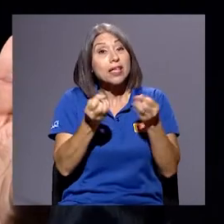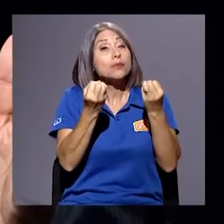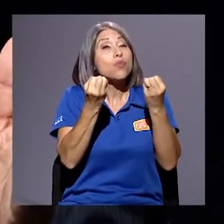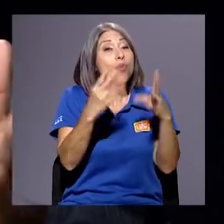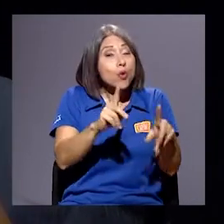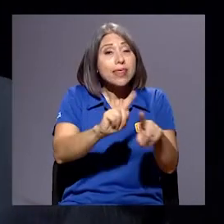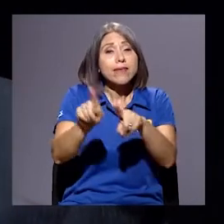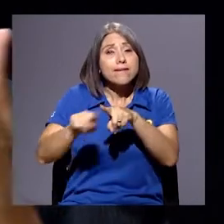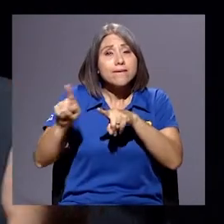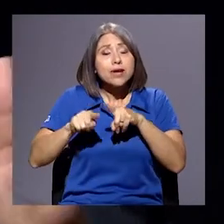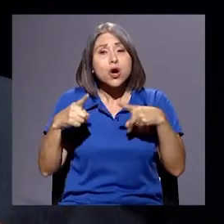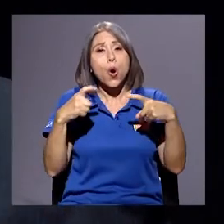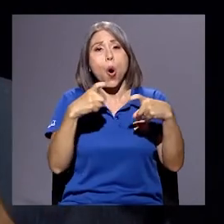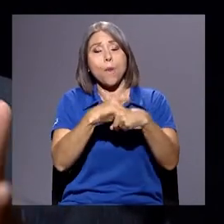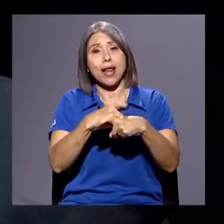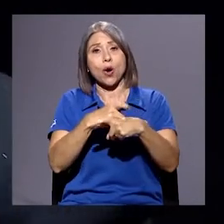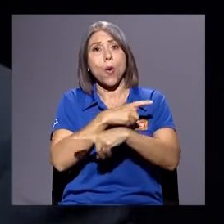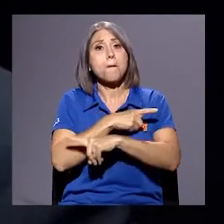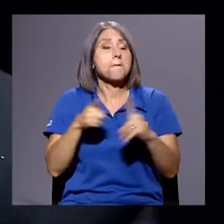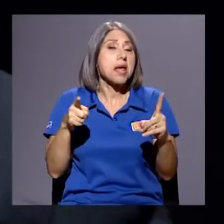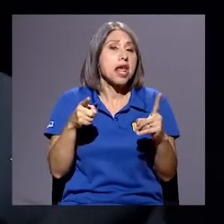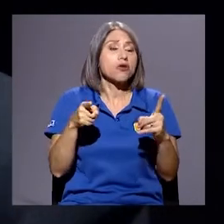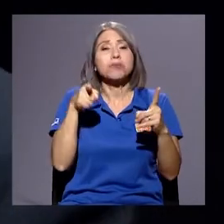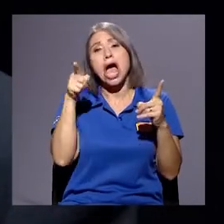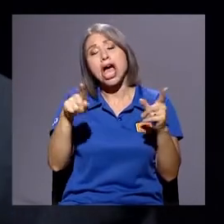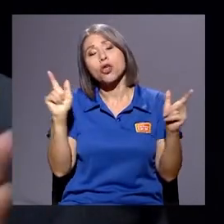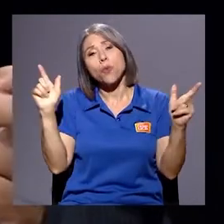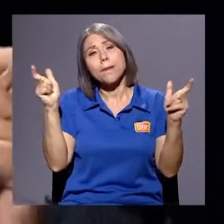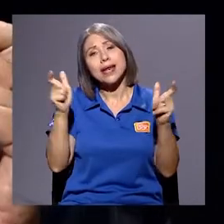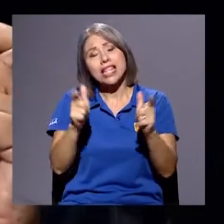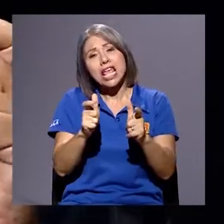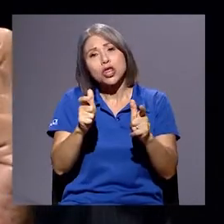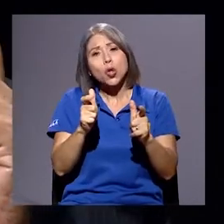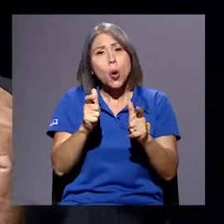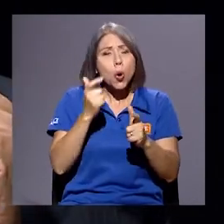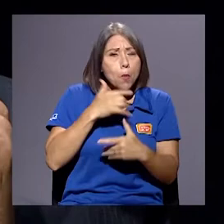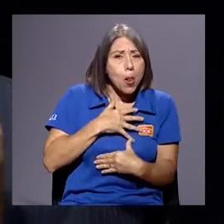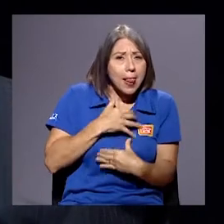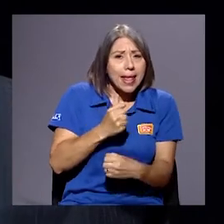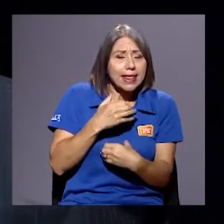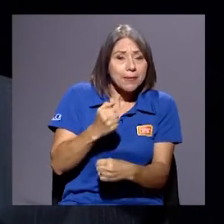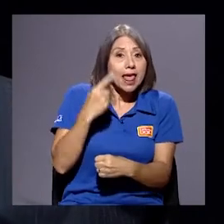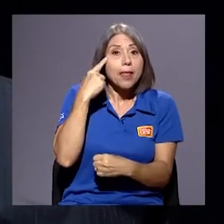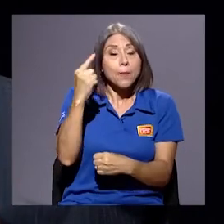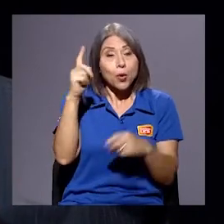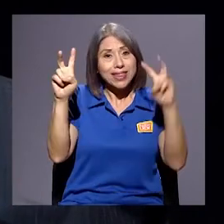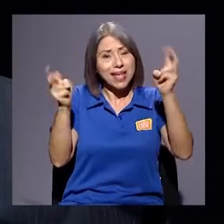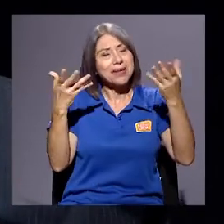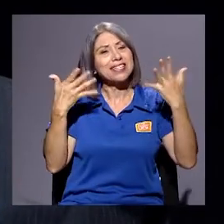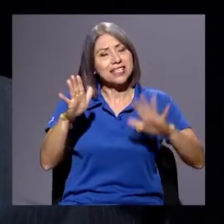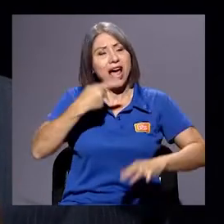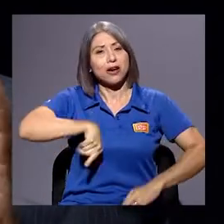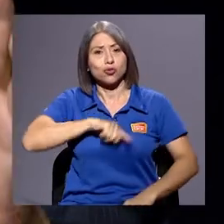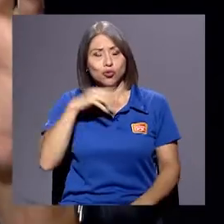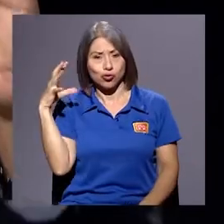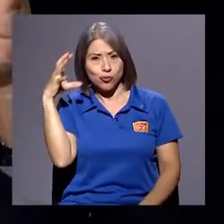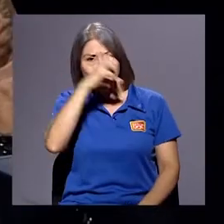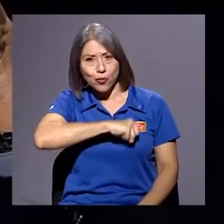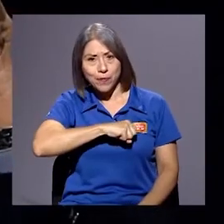ha ido perdiendo legitimidad por temas que ya todos estamos enterados. Pero que me interesa mostrar que